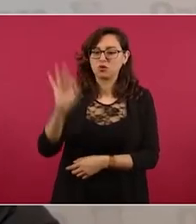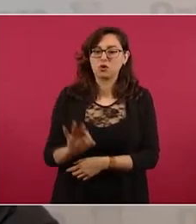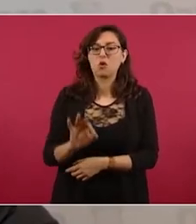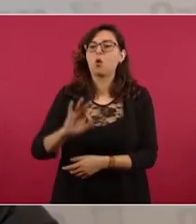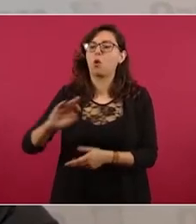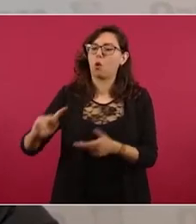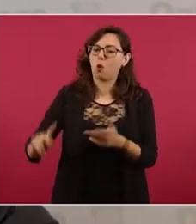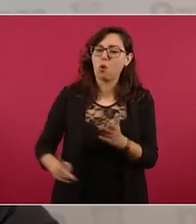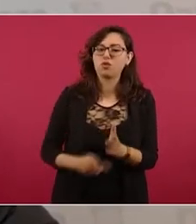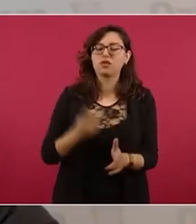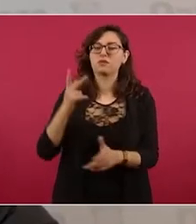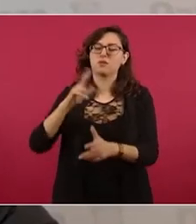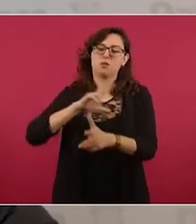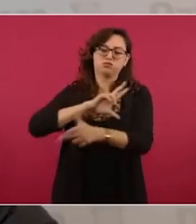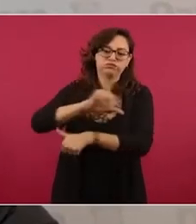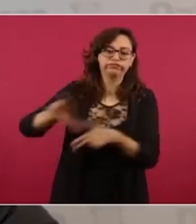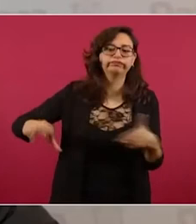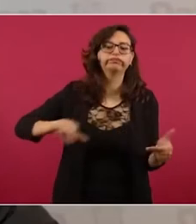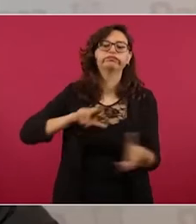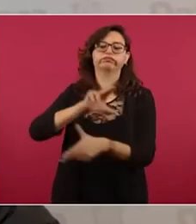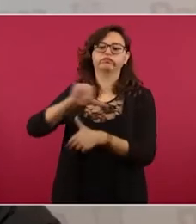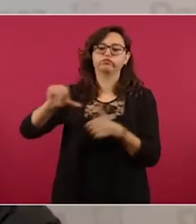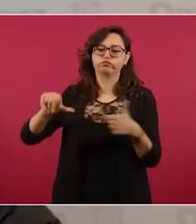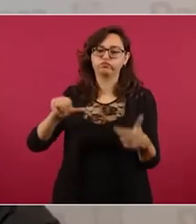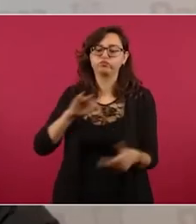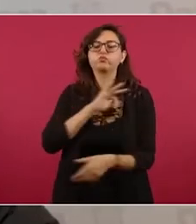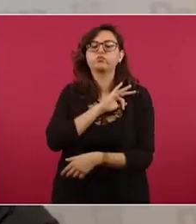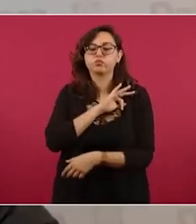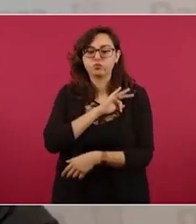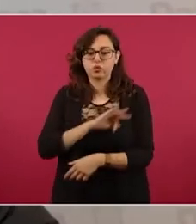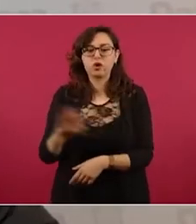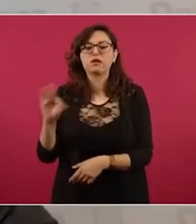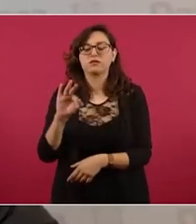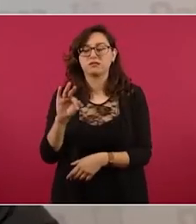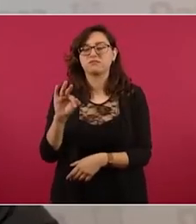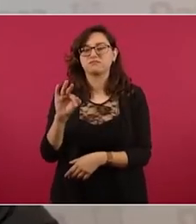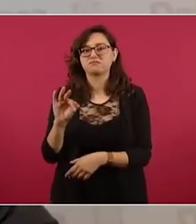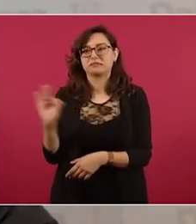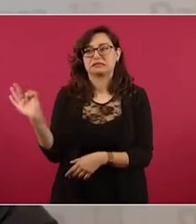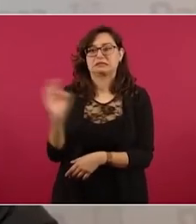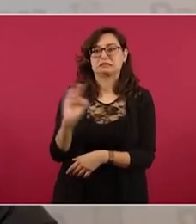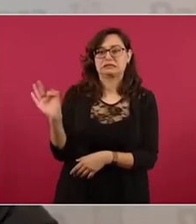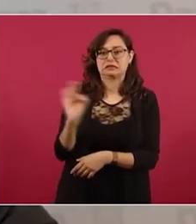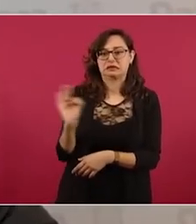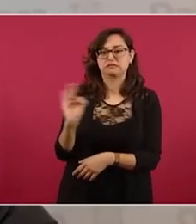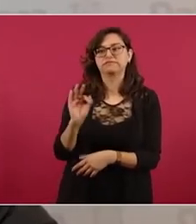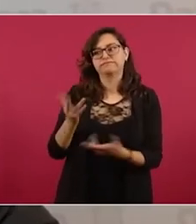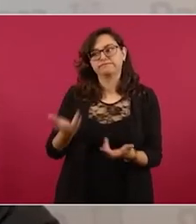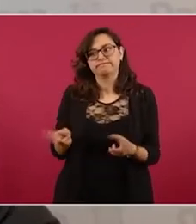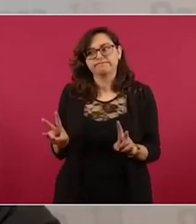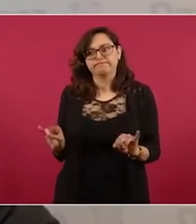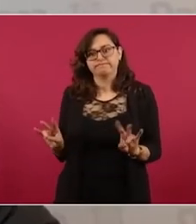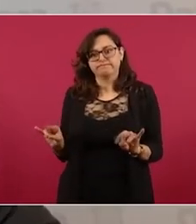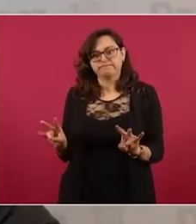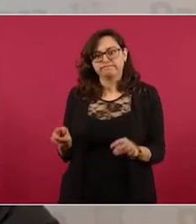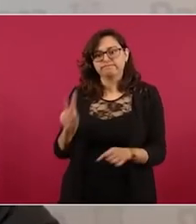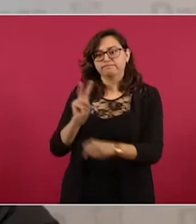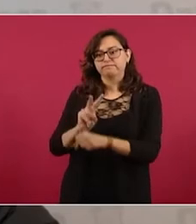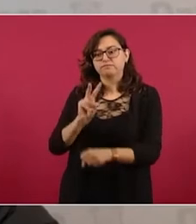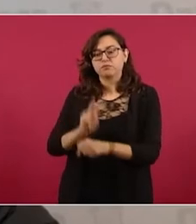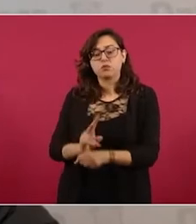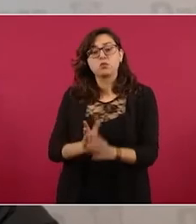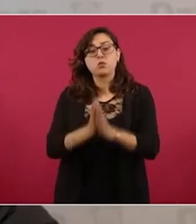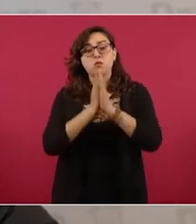generar un ciclón. Vamos a estar atentos, por eso es fundamental que la población que uno se escucha siga